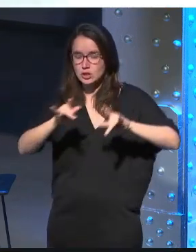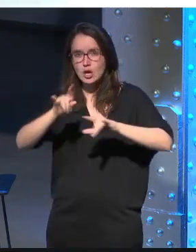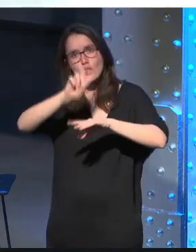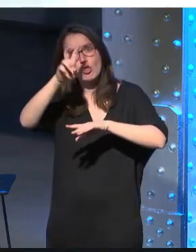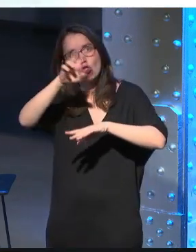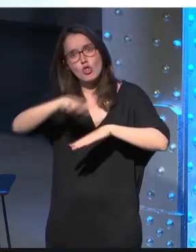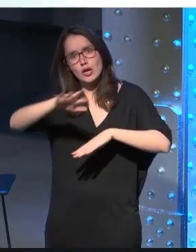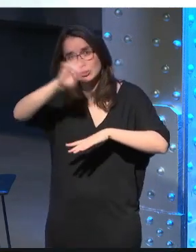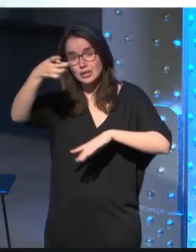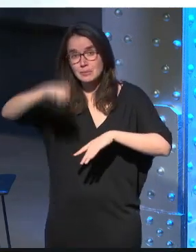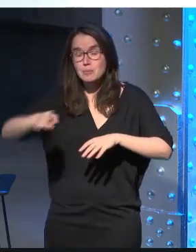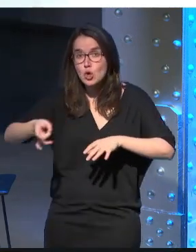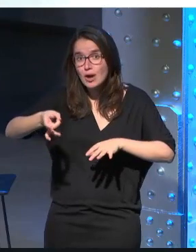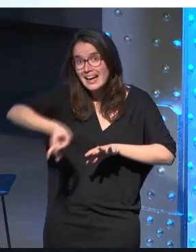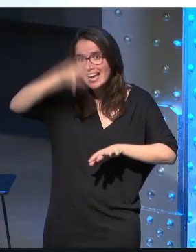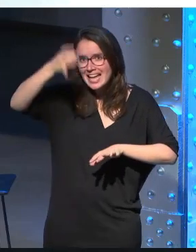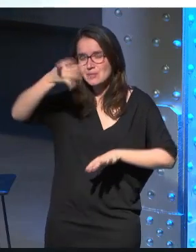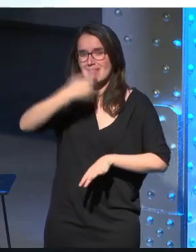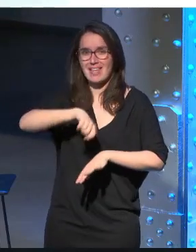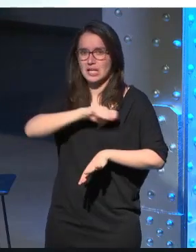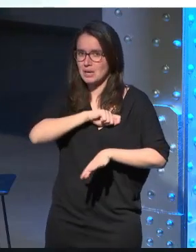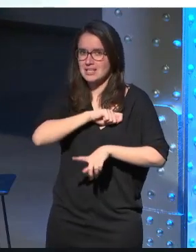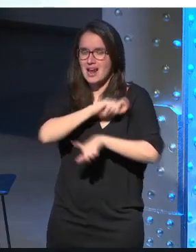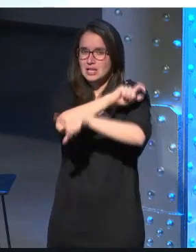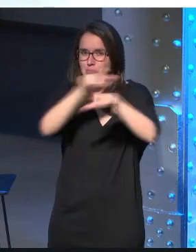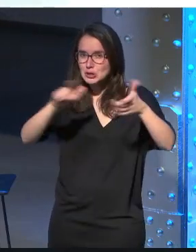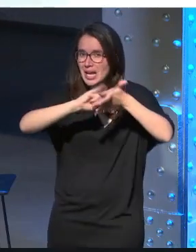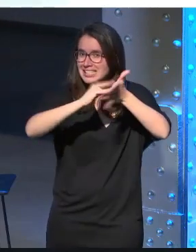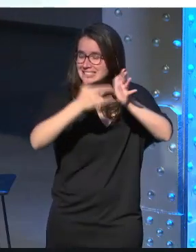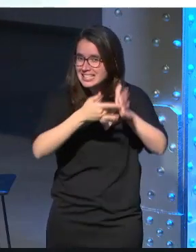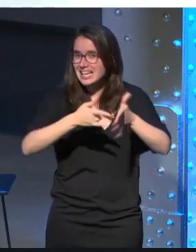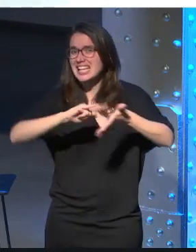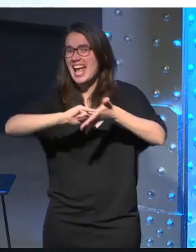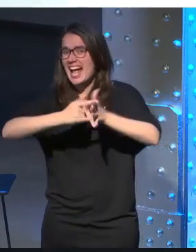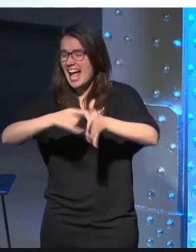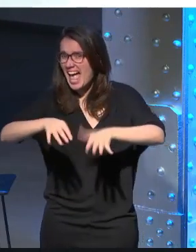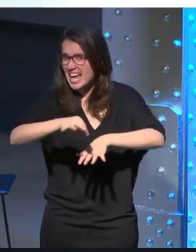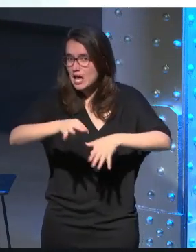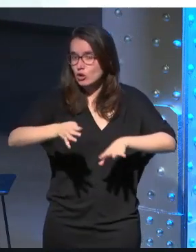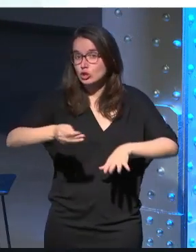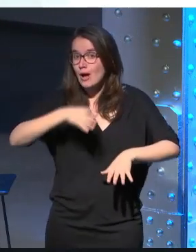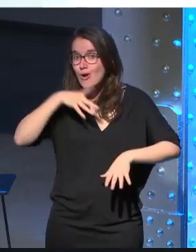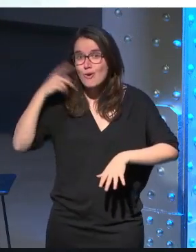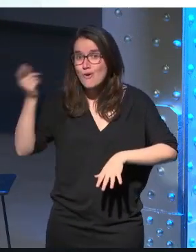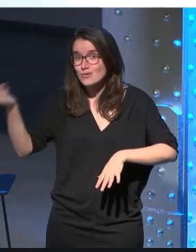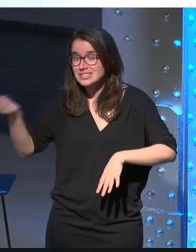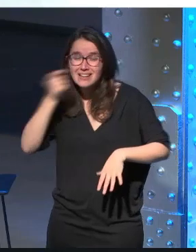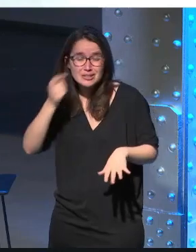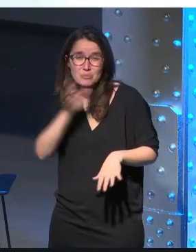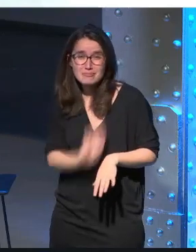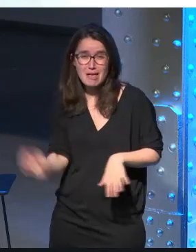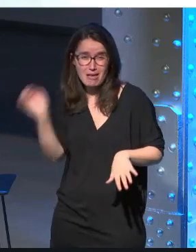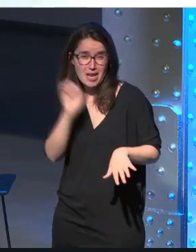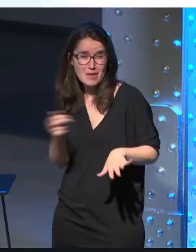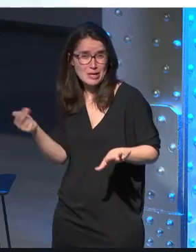las mentes creativas que tenemos en este país la gente técnica los ingenieros tenemos un talento espectacular no tenemos que